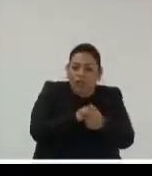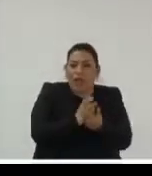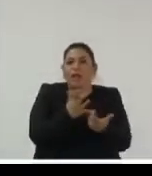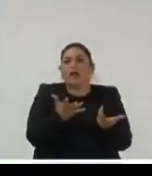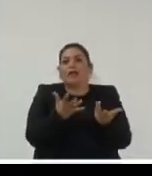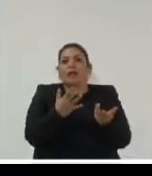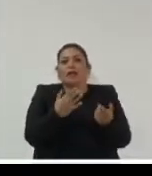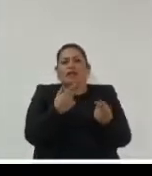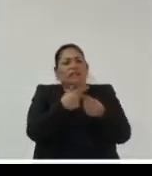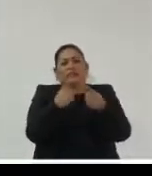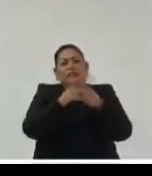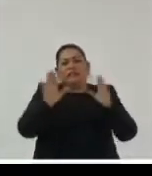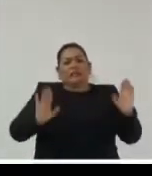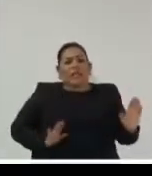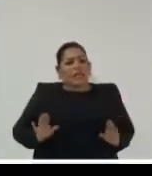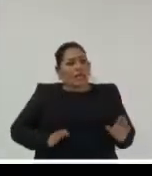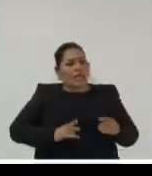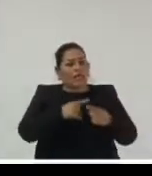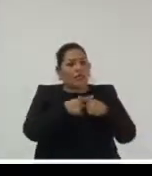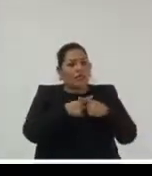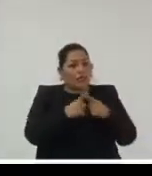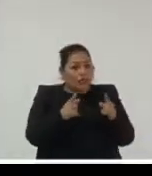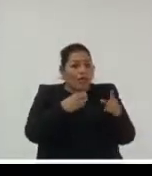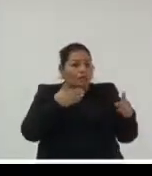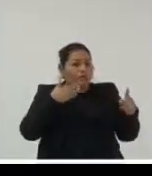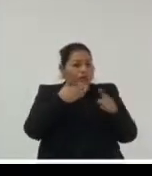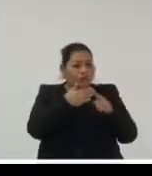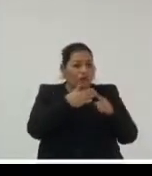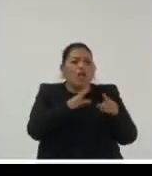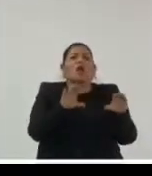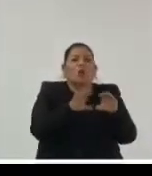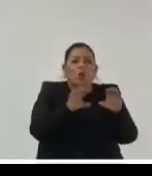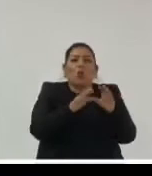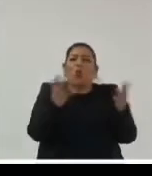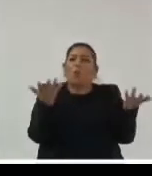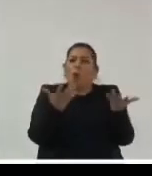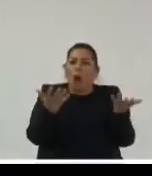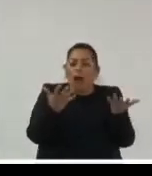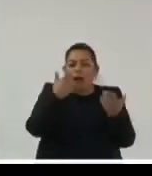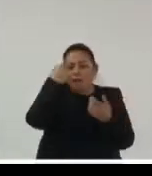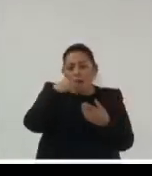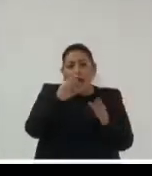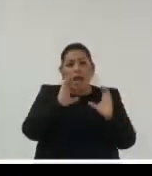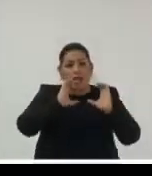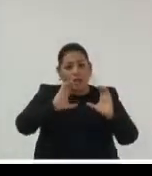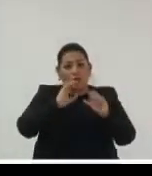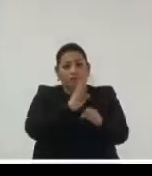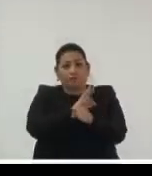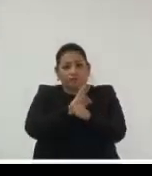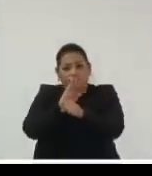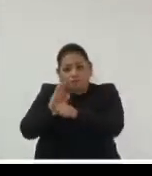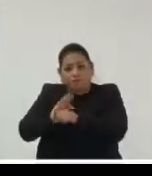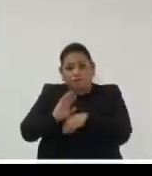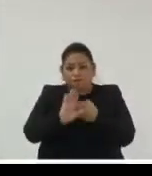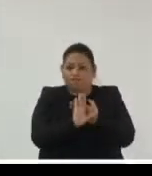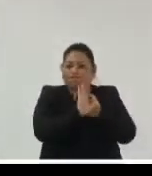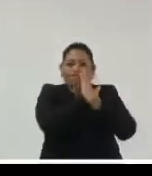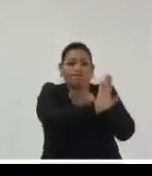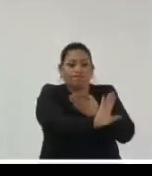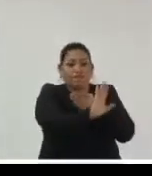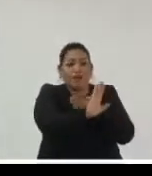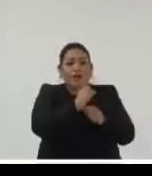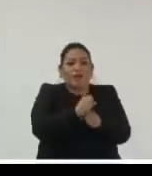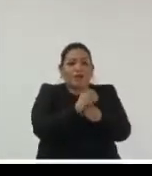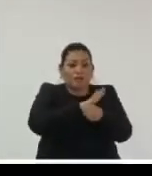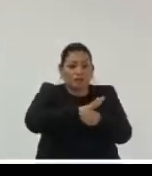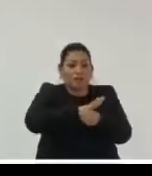valga redundancia a partir del cual se generó una menor incidencia en los contagios verdad y nuevamente esto es esto